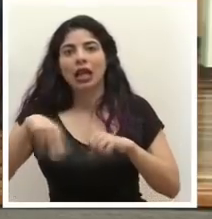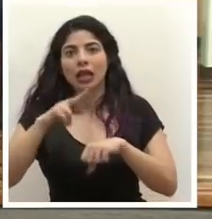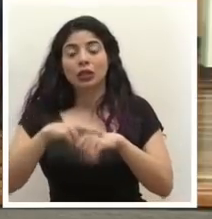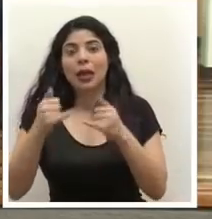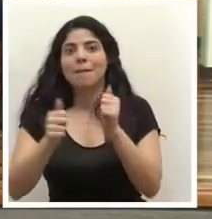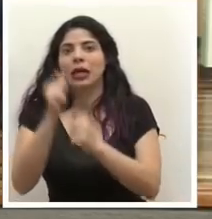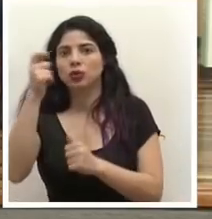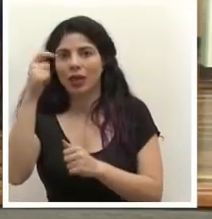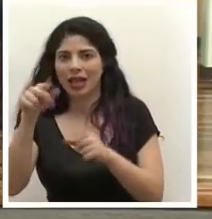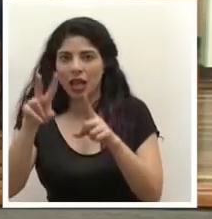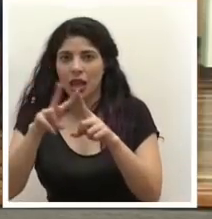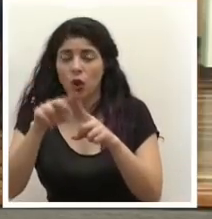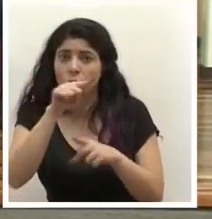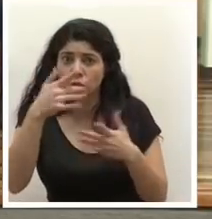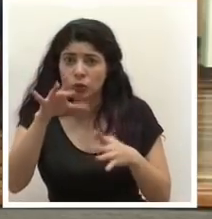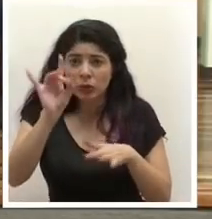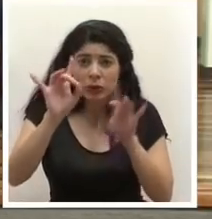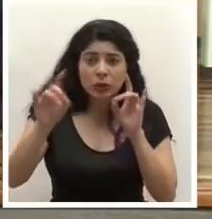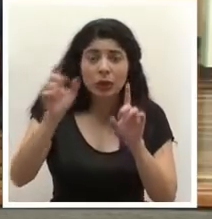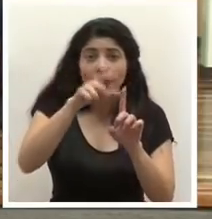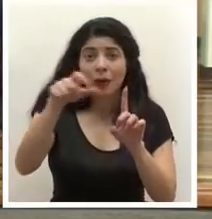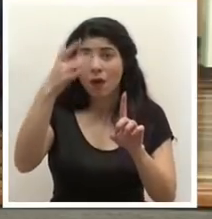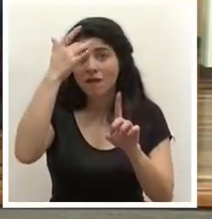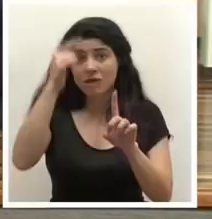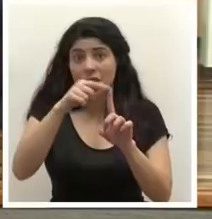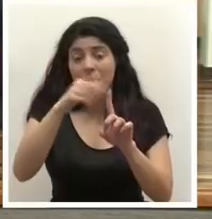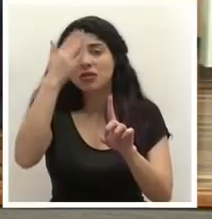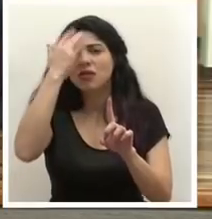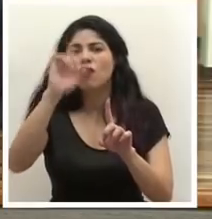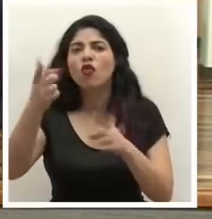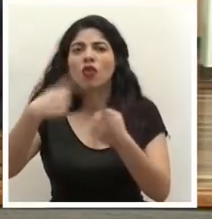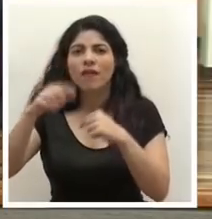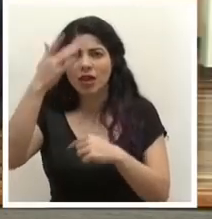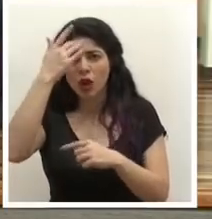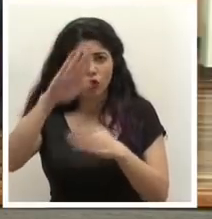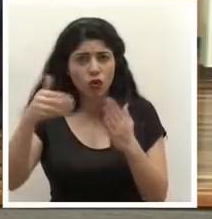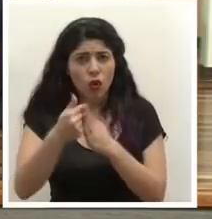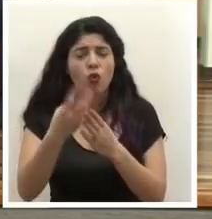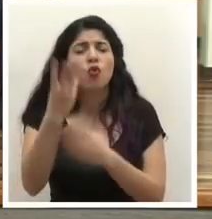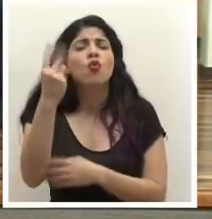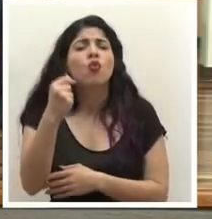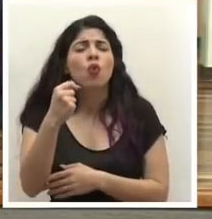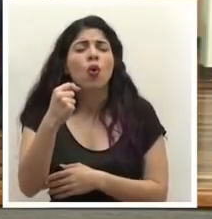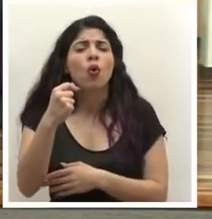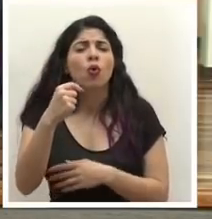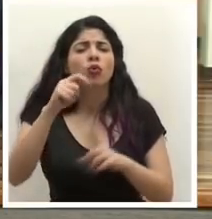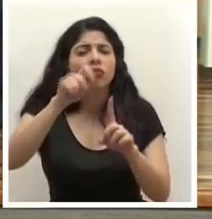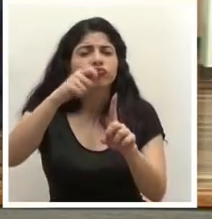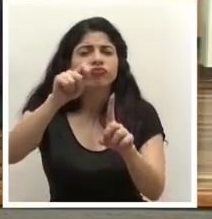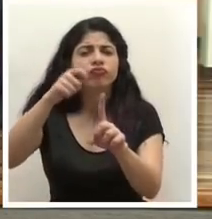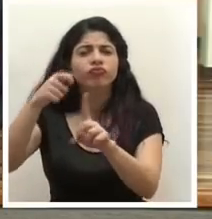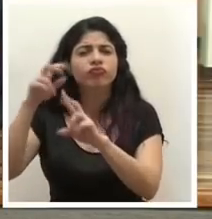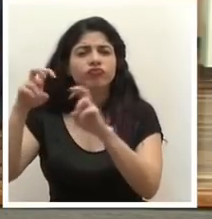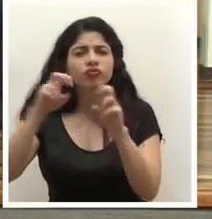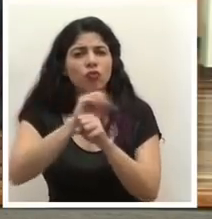saber si ya han detectado todos los nexos epidemiológicos de los casos cuántas pruebas de COVID-19 han realizado en el